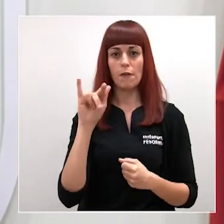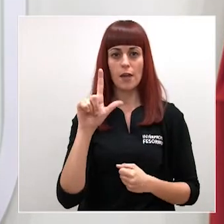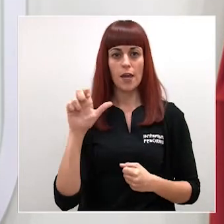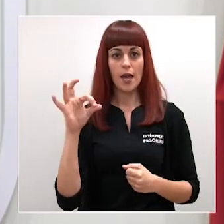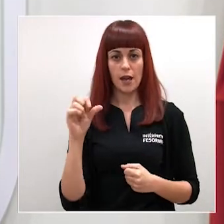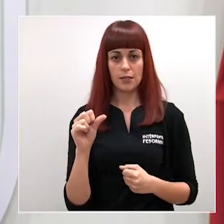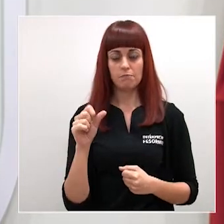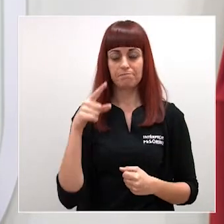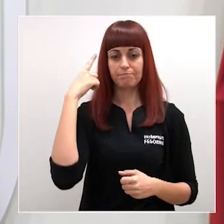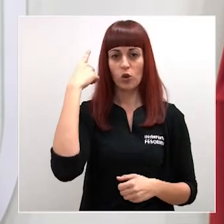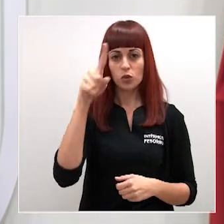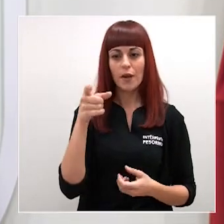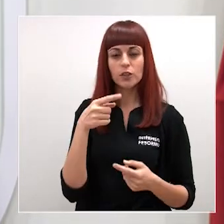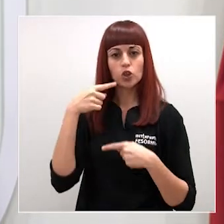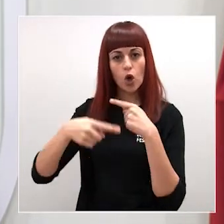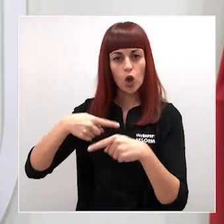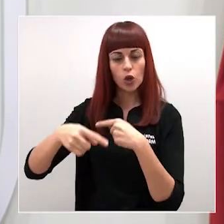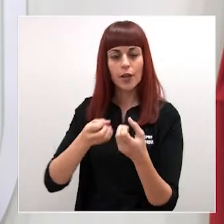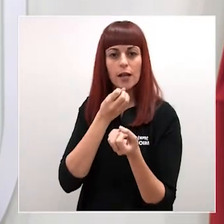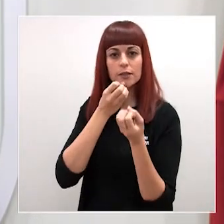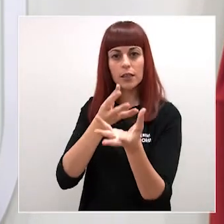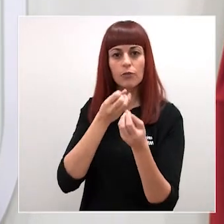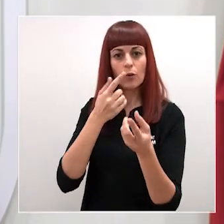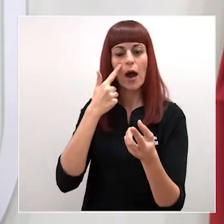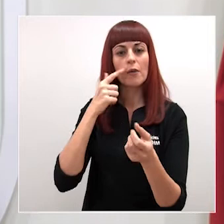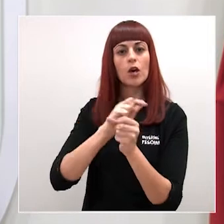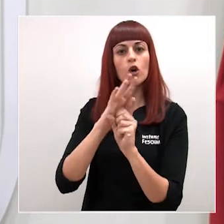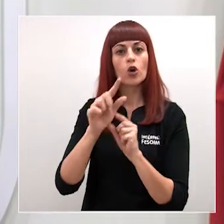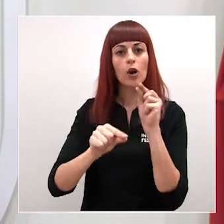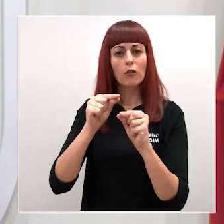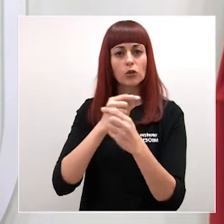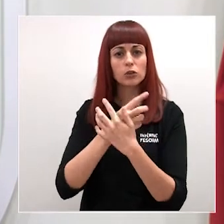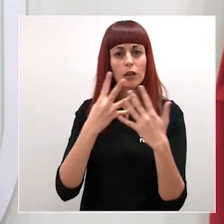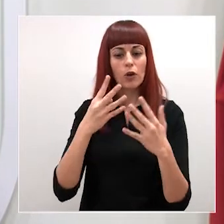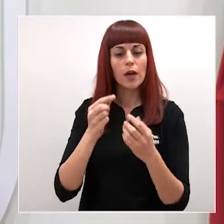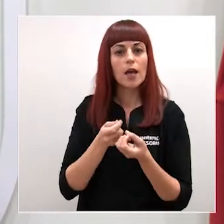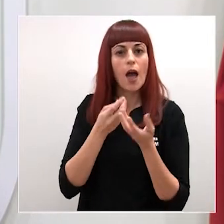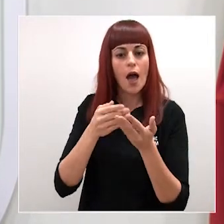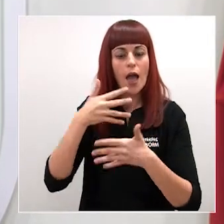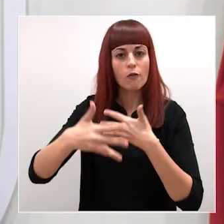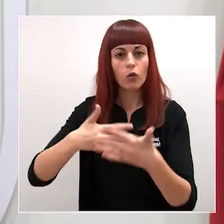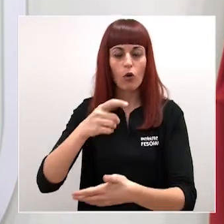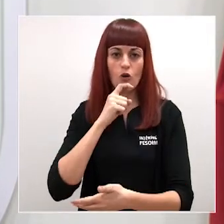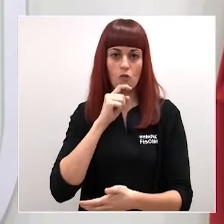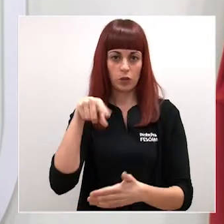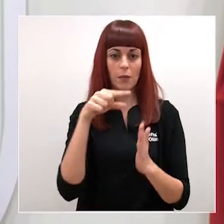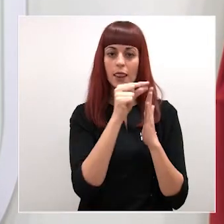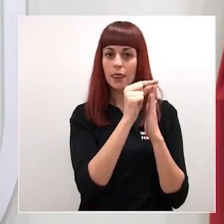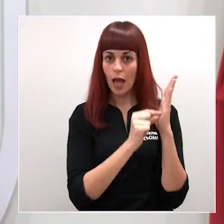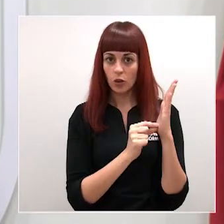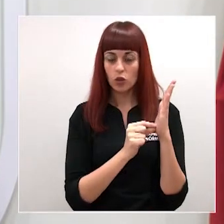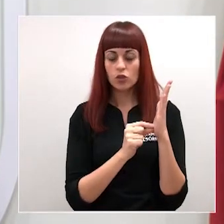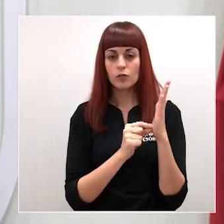que como saben informa diariamente de la evolución del COVID-19 en nuestra región y junto con esos datos también